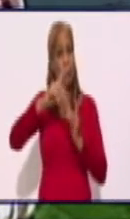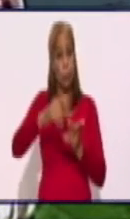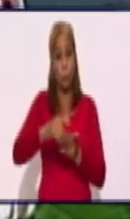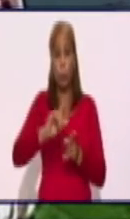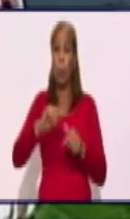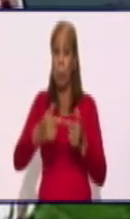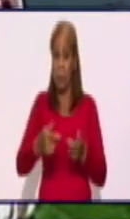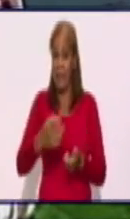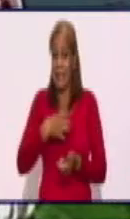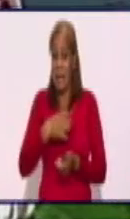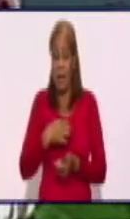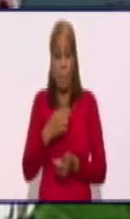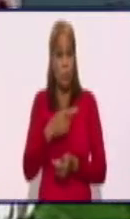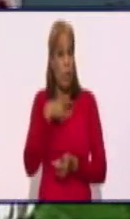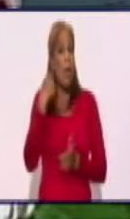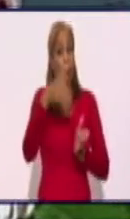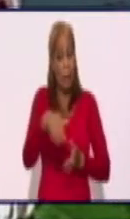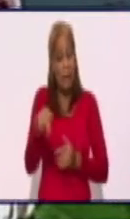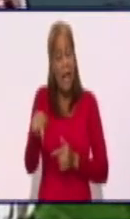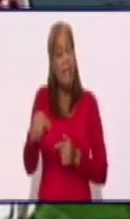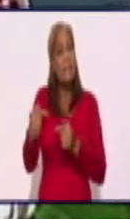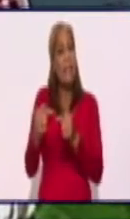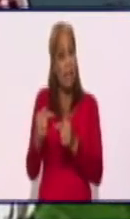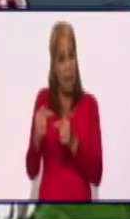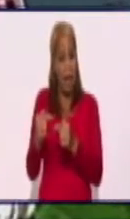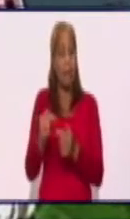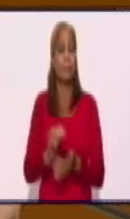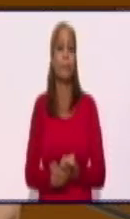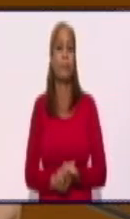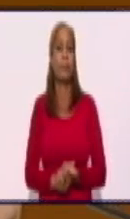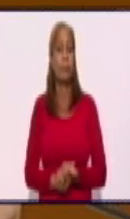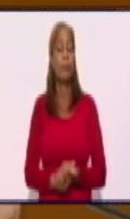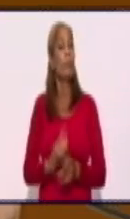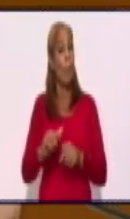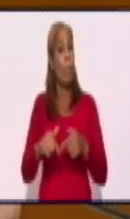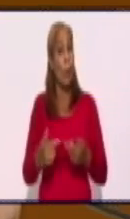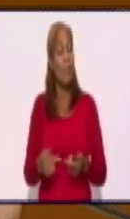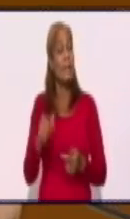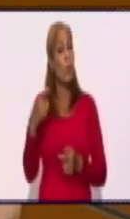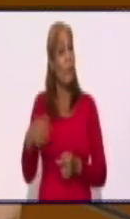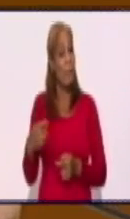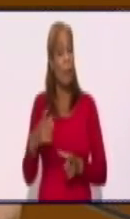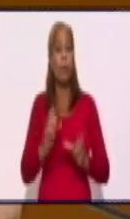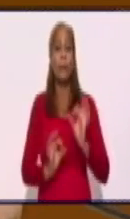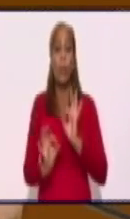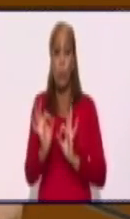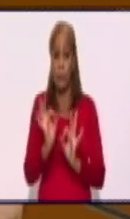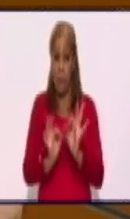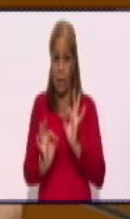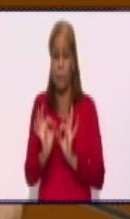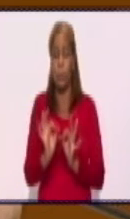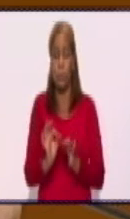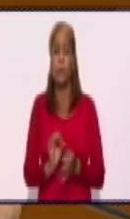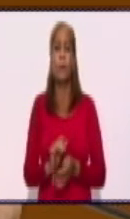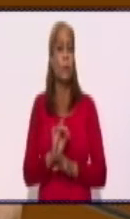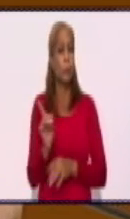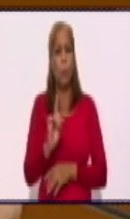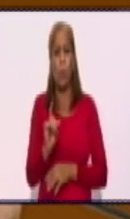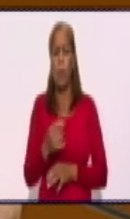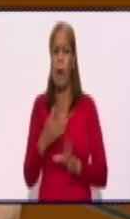Por eso tenemos que cuidarnos. ¿Algo más, doctora? No, no, Ionel. Creo que has hecho una reflexión muy importante.